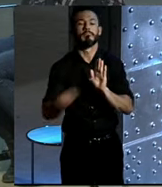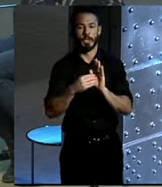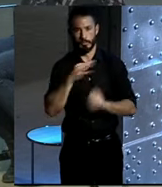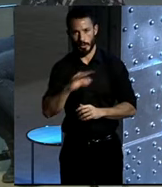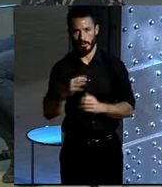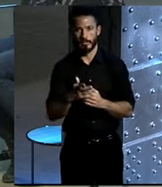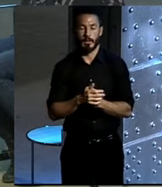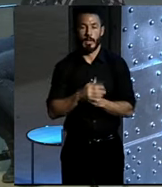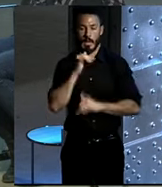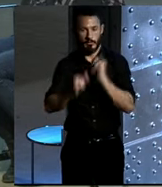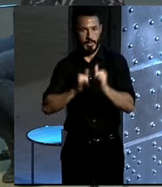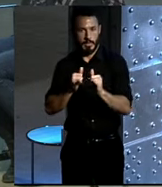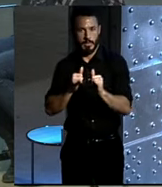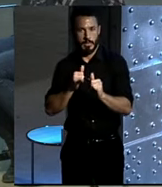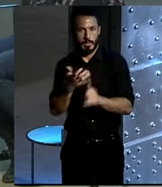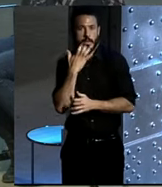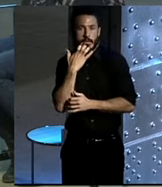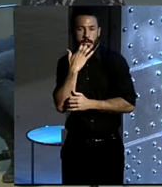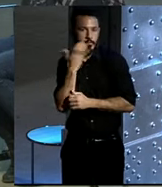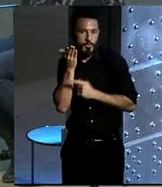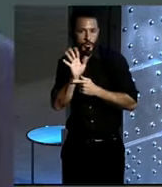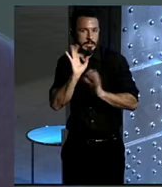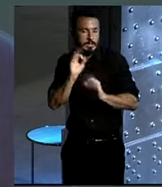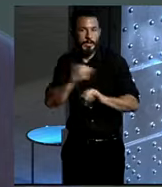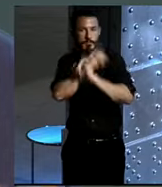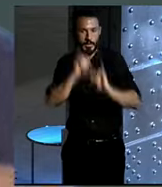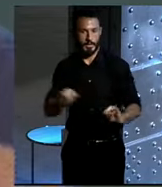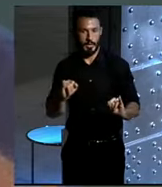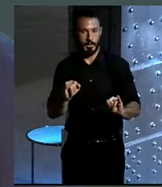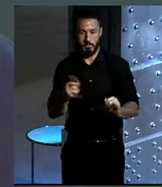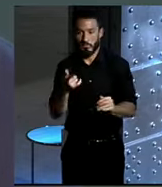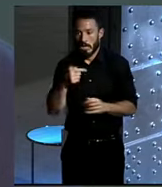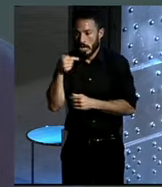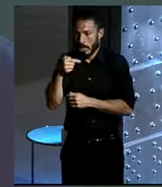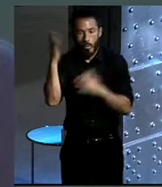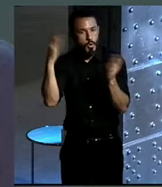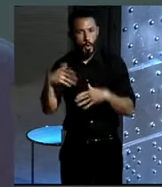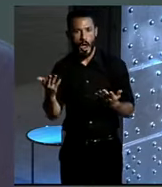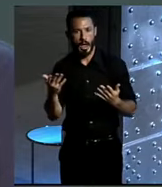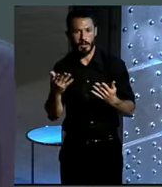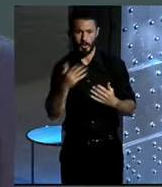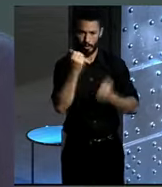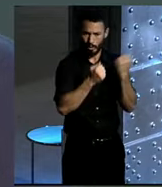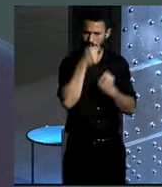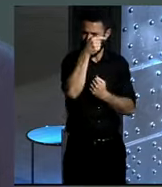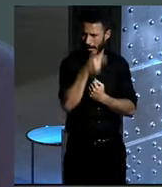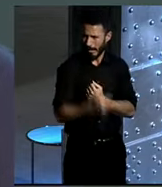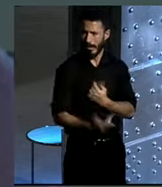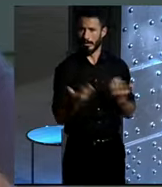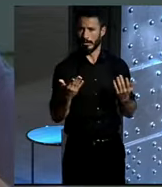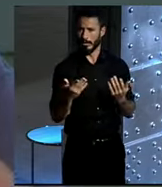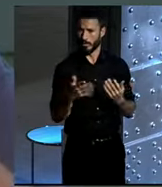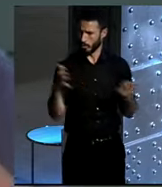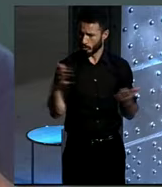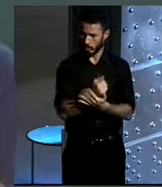preguntabas antes a Pedro, ¿tiene alguna cosa mala? Y es que lo alucinante es que no tiene ninguna mala frente al coche, que prácticamente todo es malo. Todo en el coche es malo. No, salvo